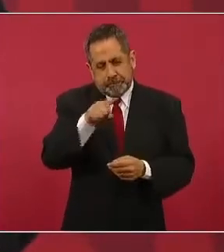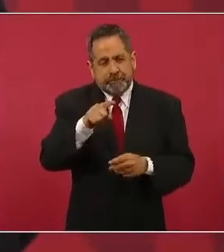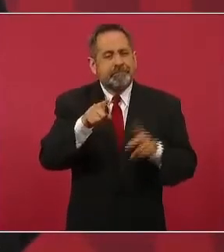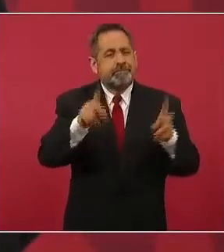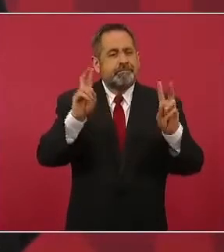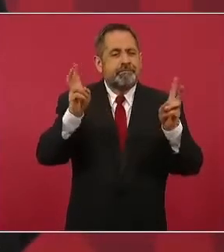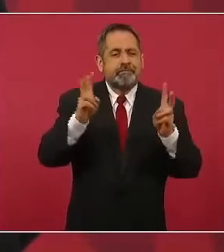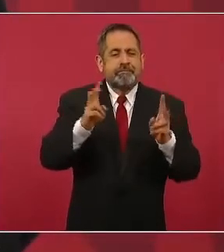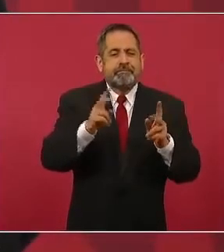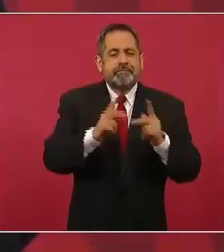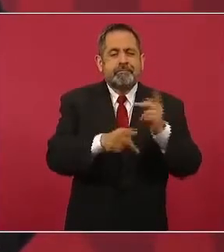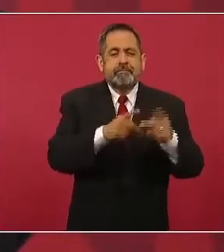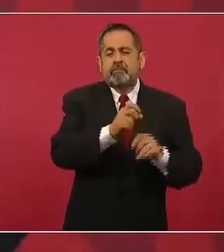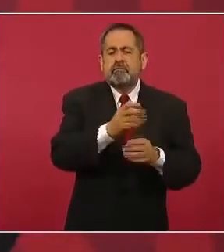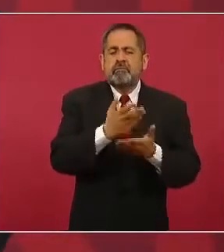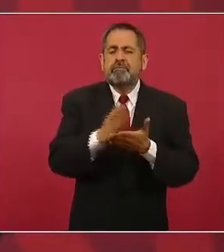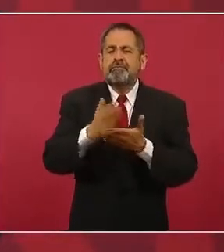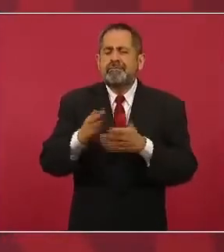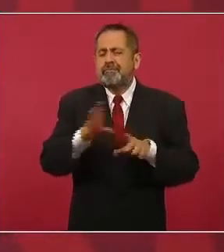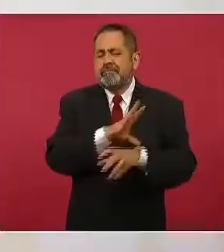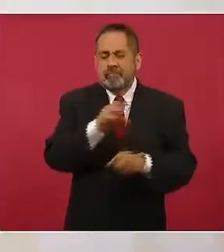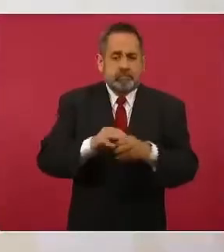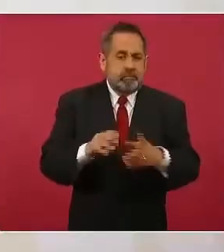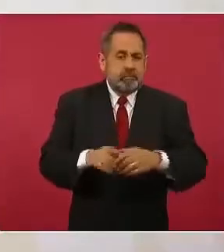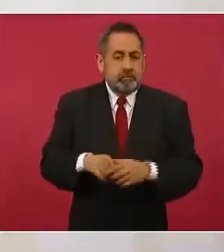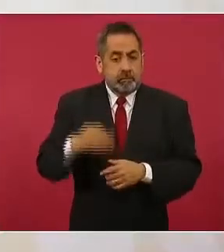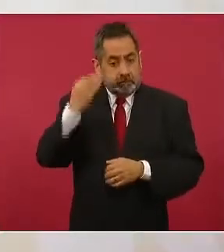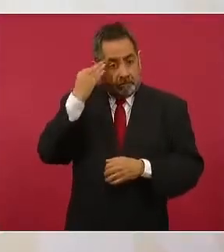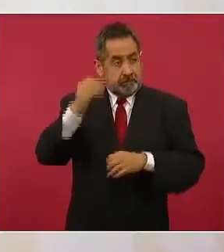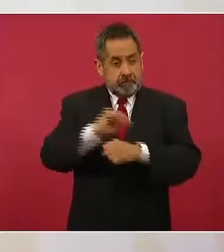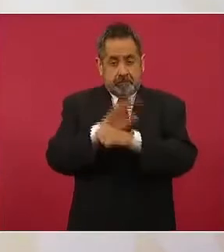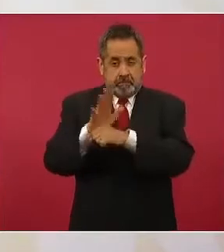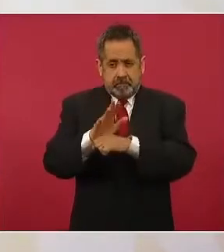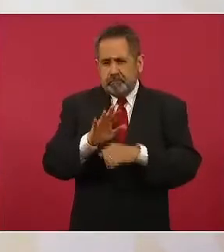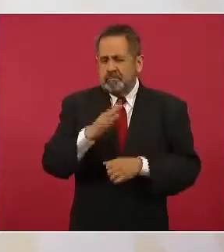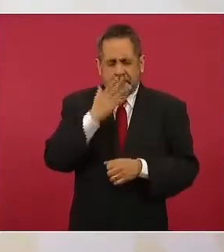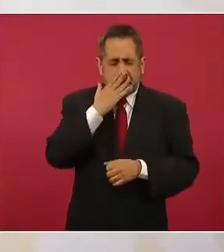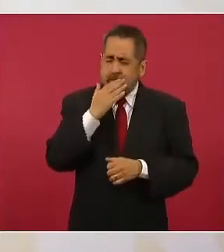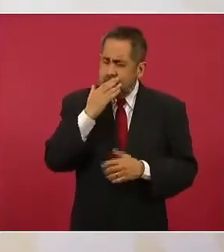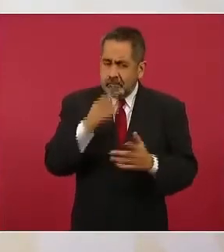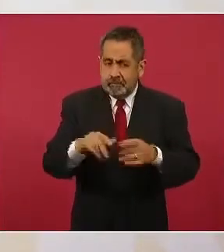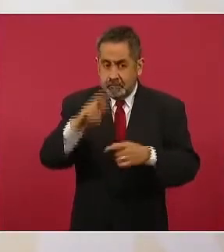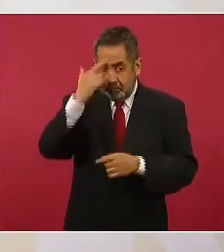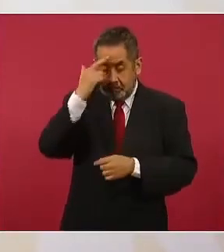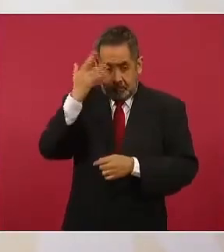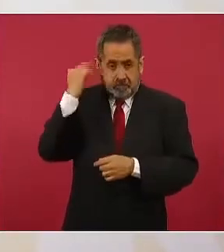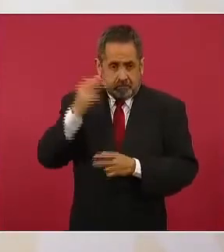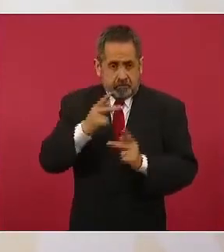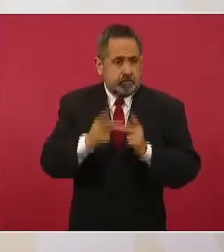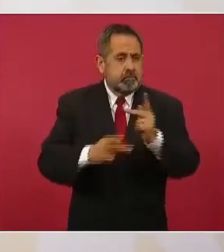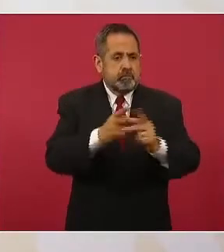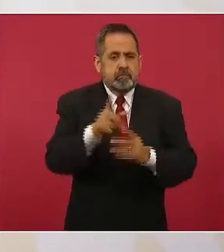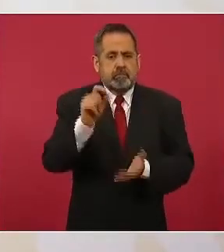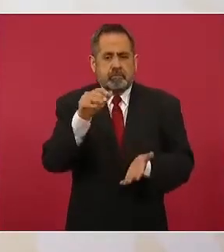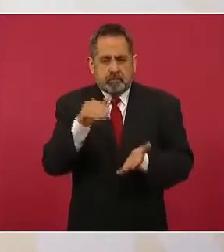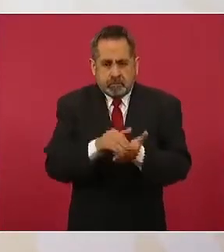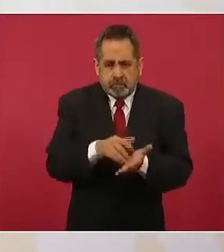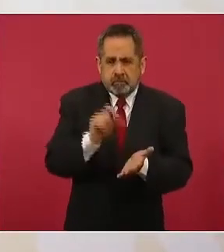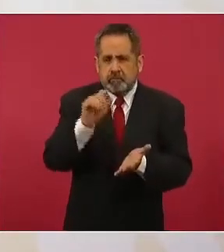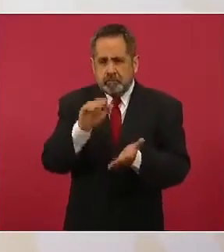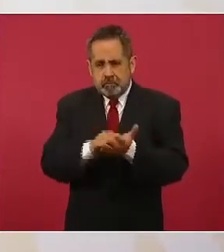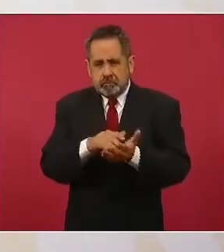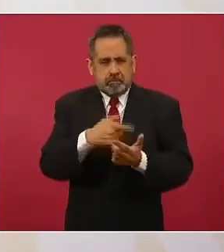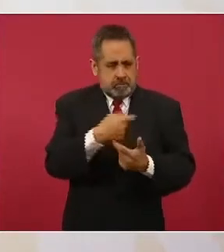los créditos que se entregaron sobre todo durante la pandemia. ¿Se acuerda que fueron créditos de 20 mil pesos